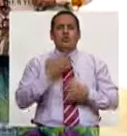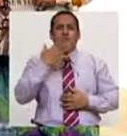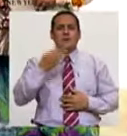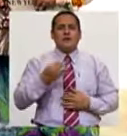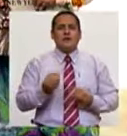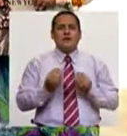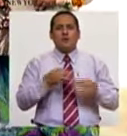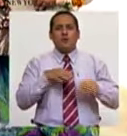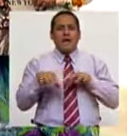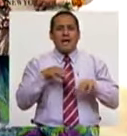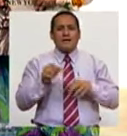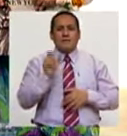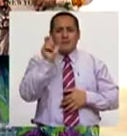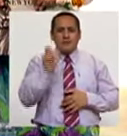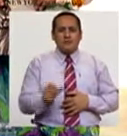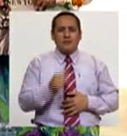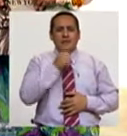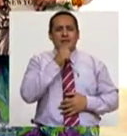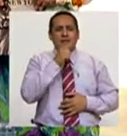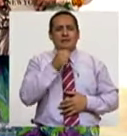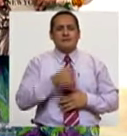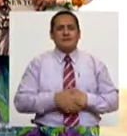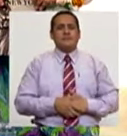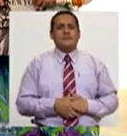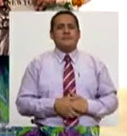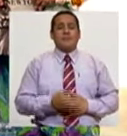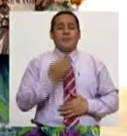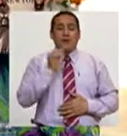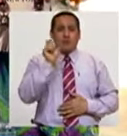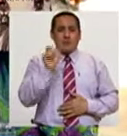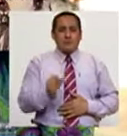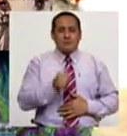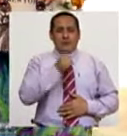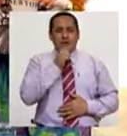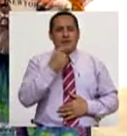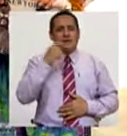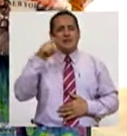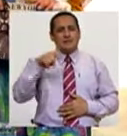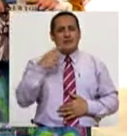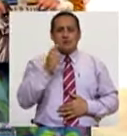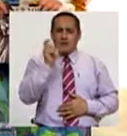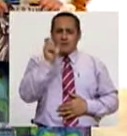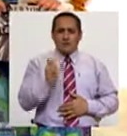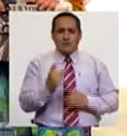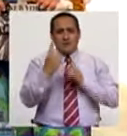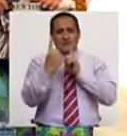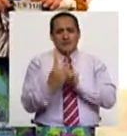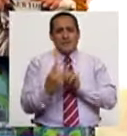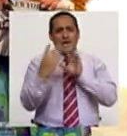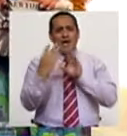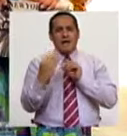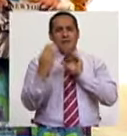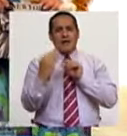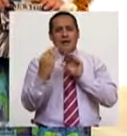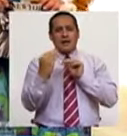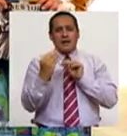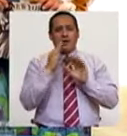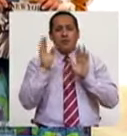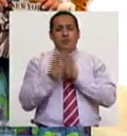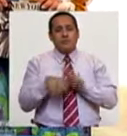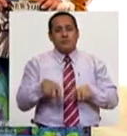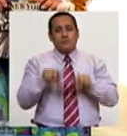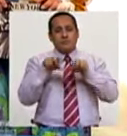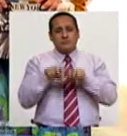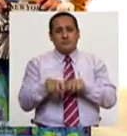¿Verdad? ¿Cómo hacen con las personas de la tercera edad? Esas personas mayormente necesitan que alguien los escuche o que simplemente sea uno